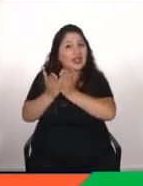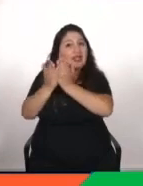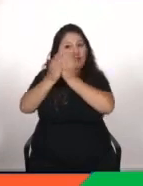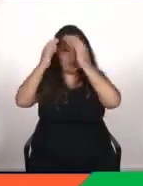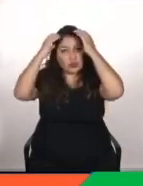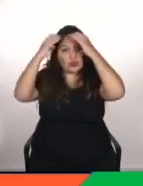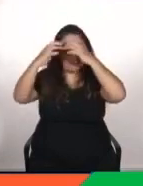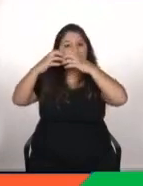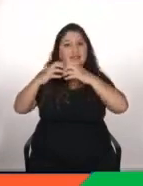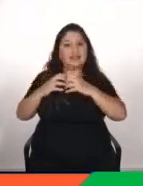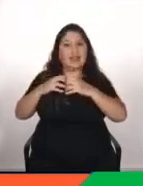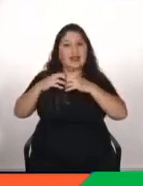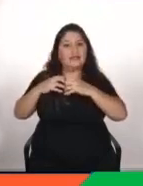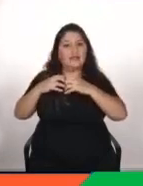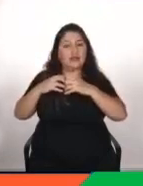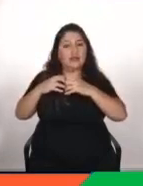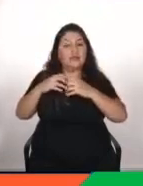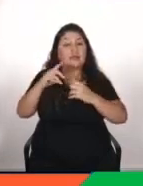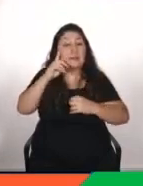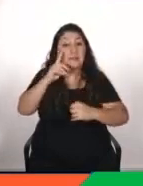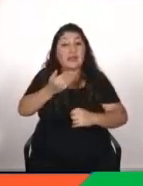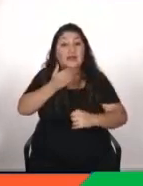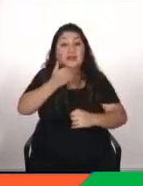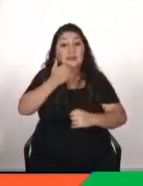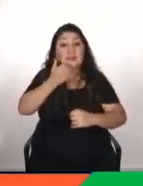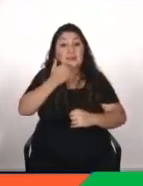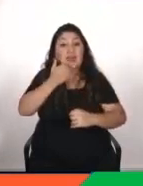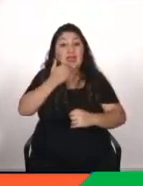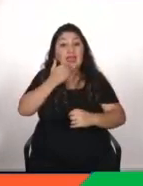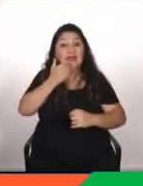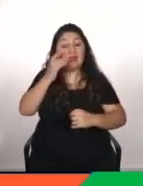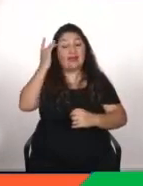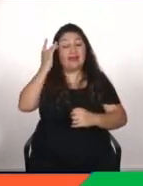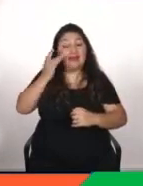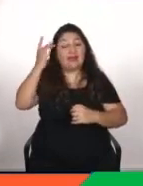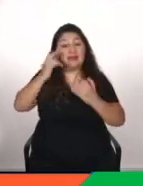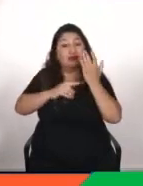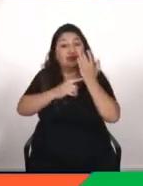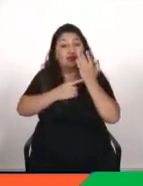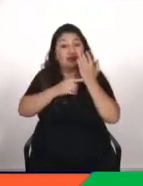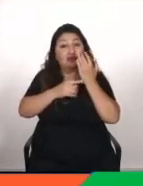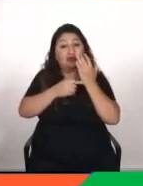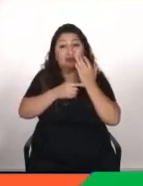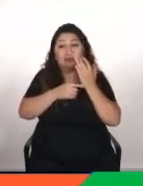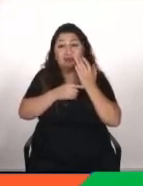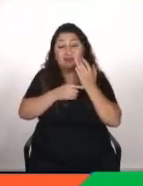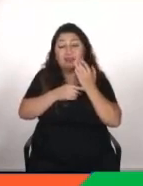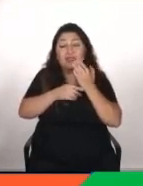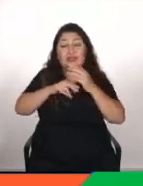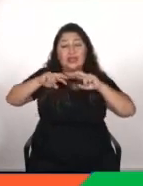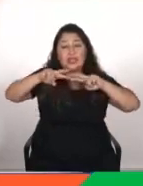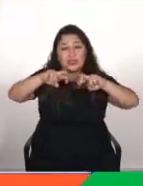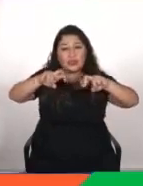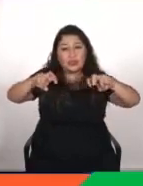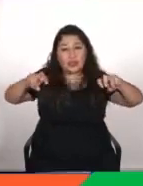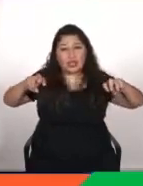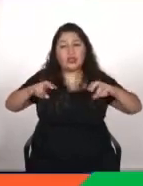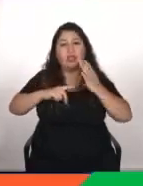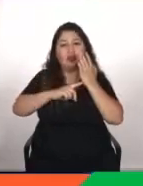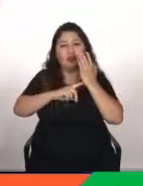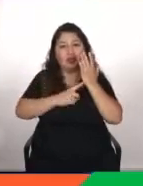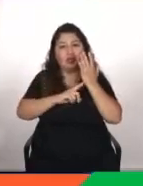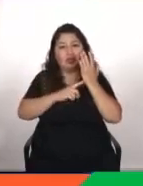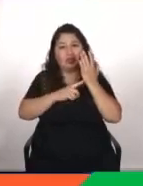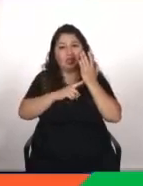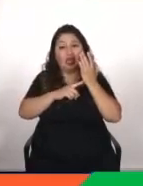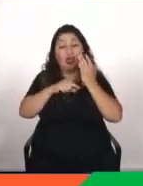la inteligencia artificial está desbloqueando muchas ideas interesantes para que la estudien dentro del campo de la tecnología entonces esto aquí